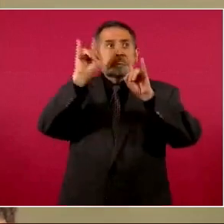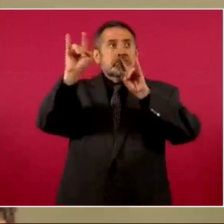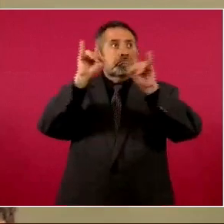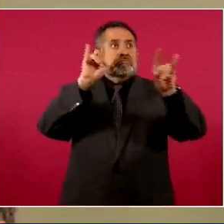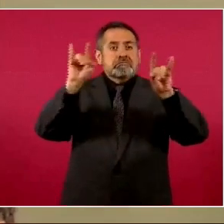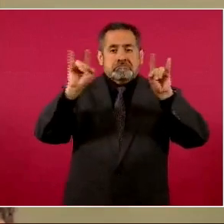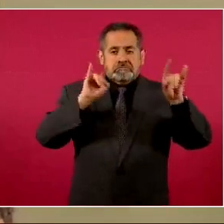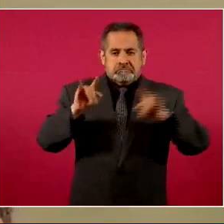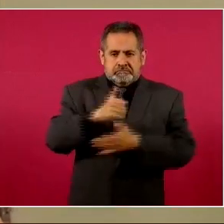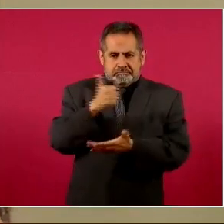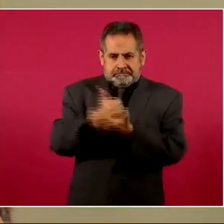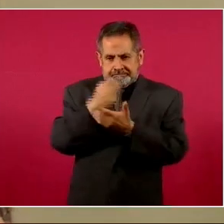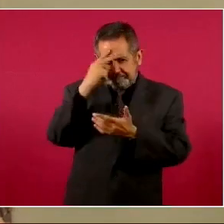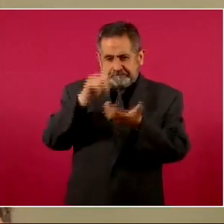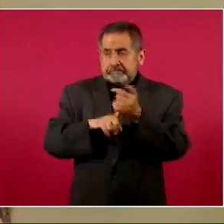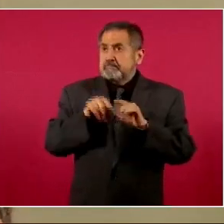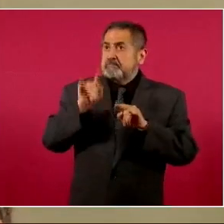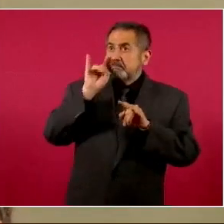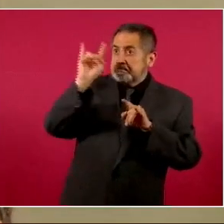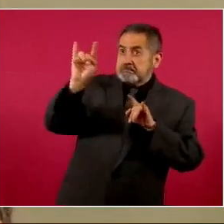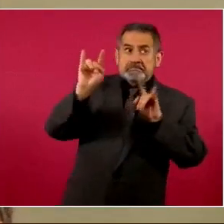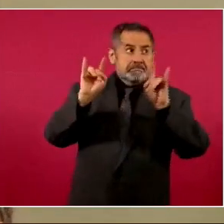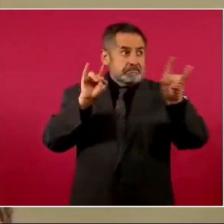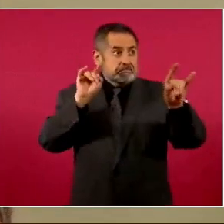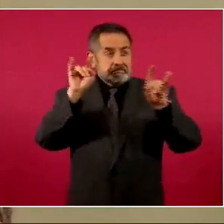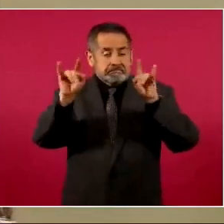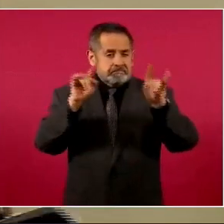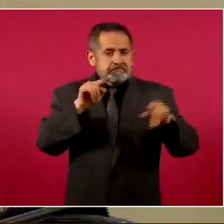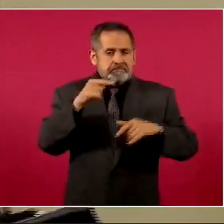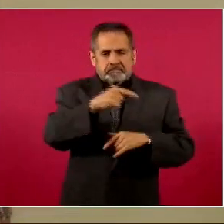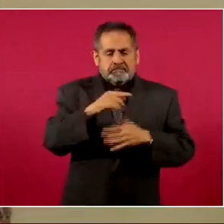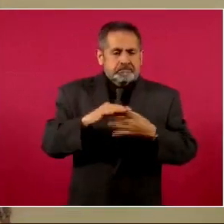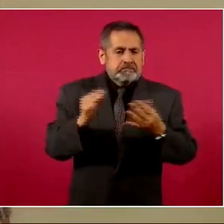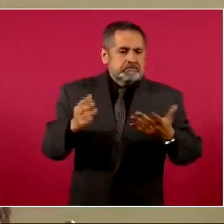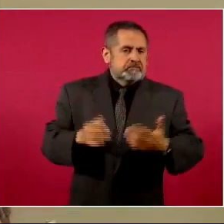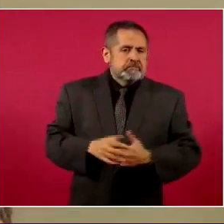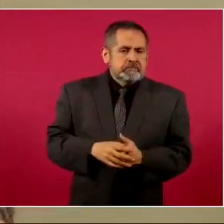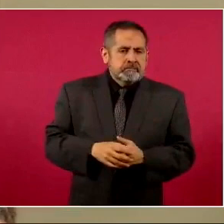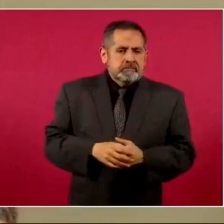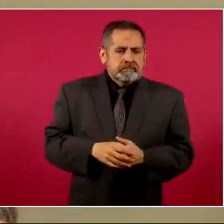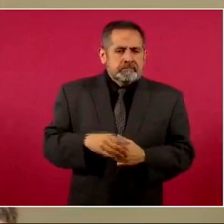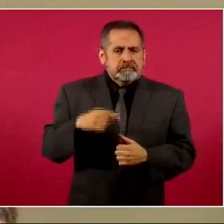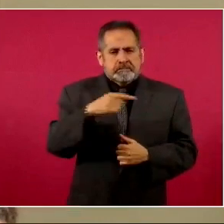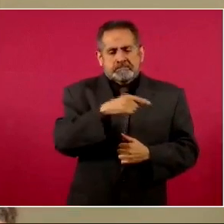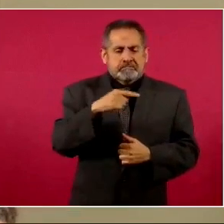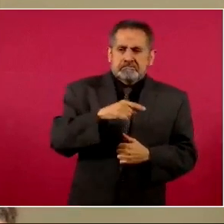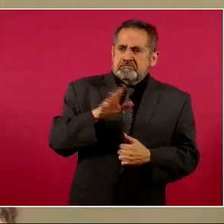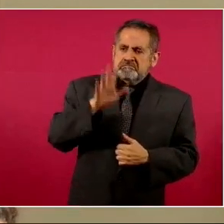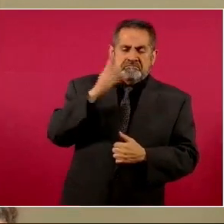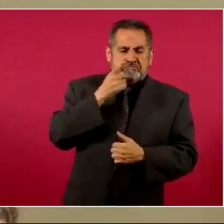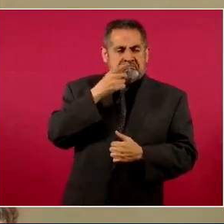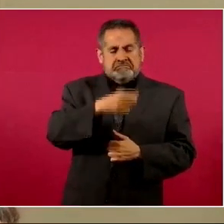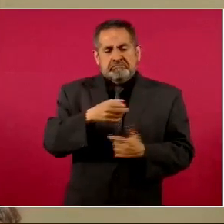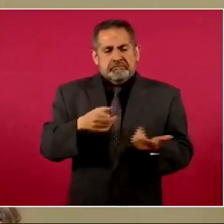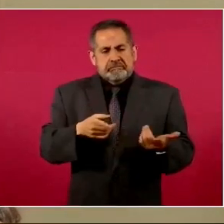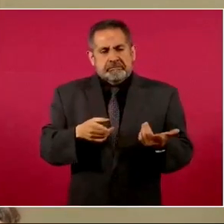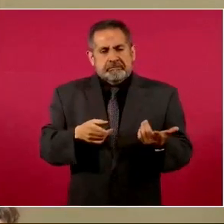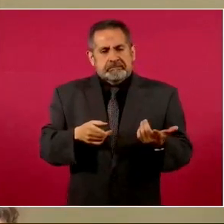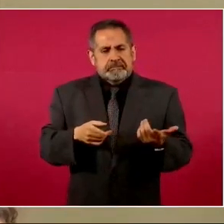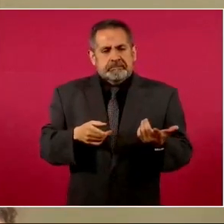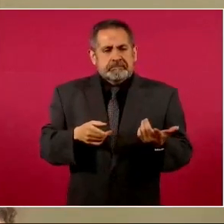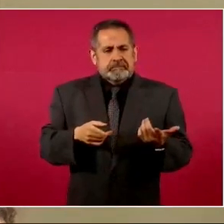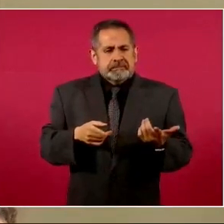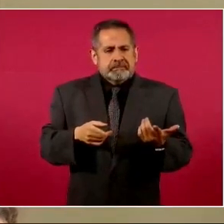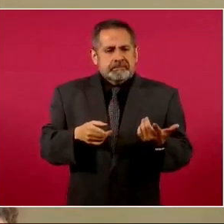en la Ciudad de México, en donde se vio la presunción de inocencia por parte de